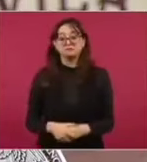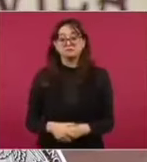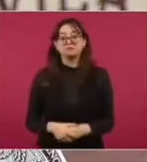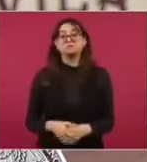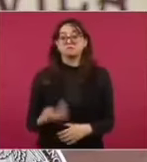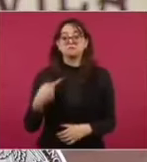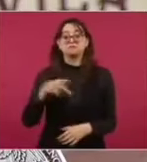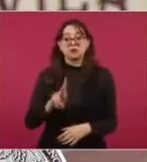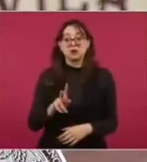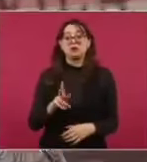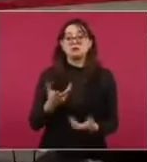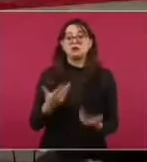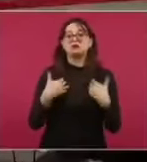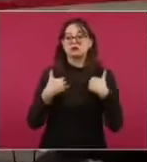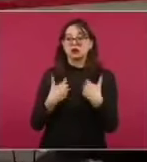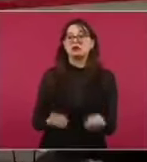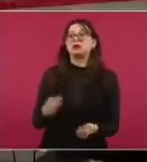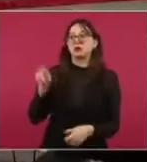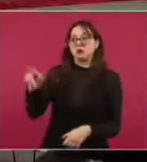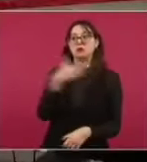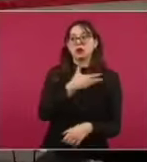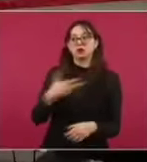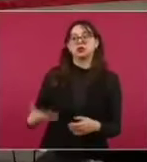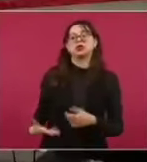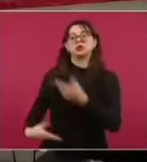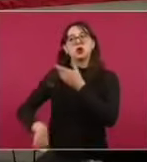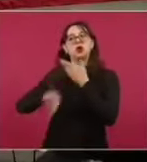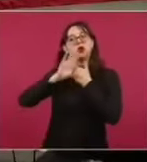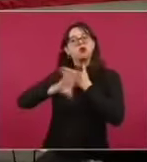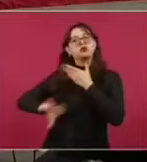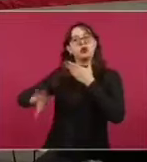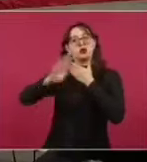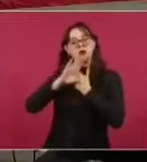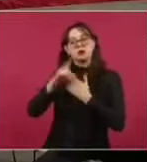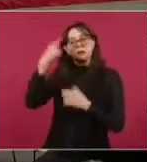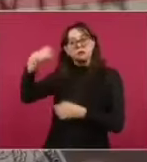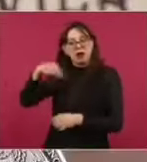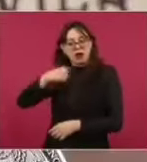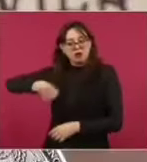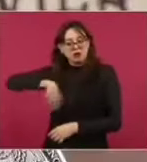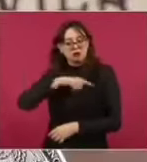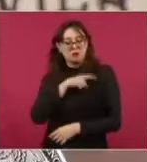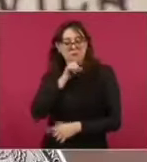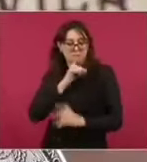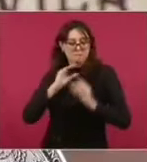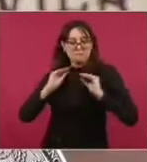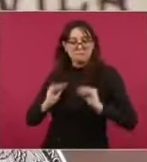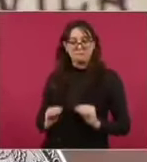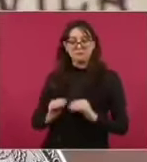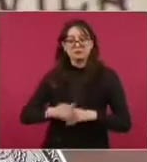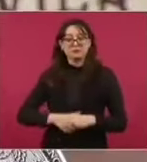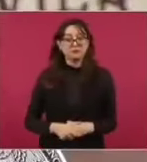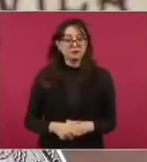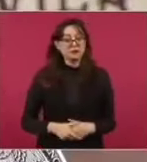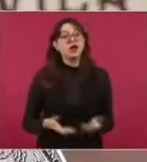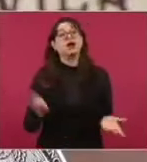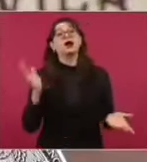...desesperado por tratar de acallar a la prensa crítica mediante la intimidación. Como ven,